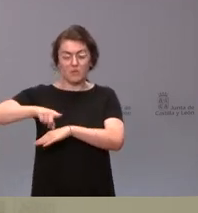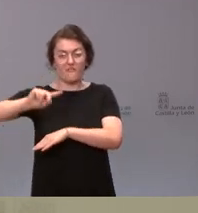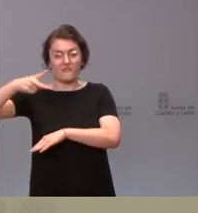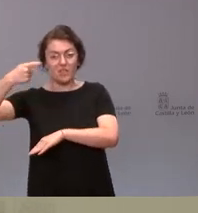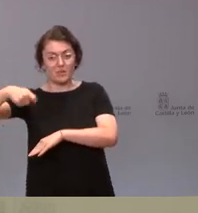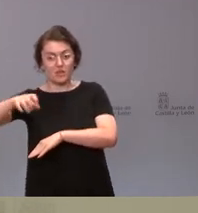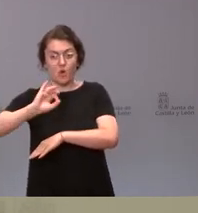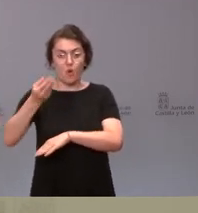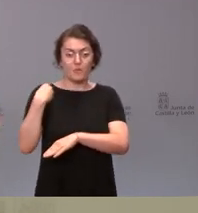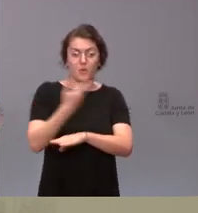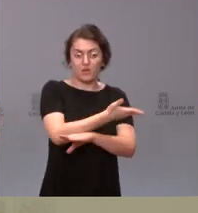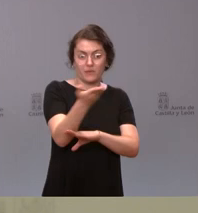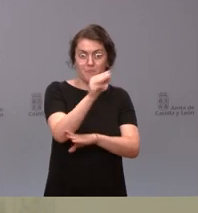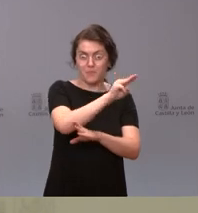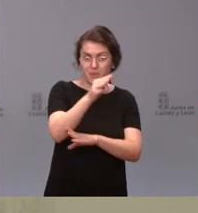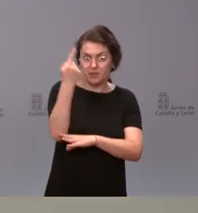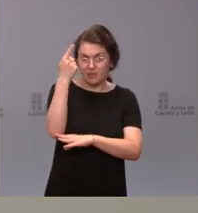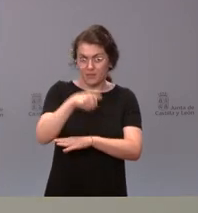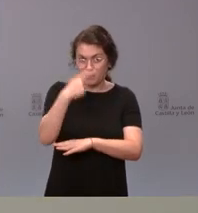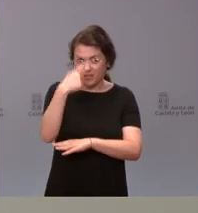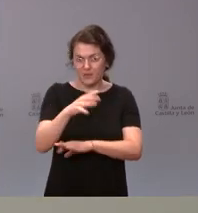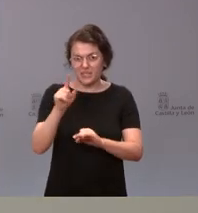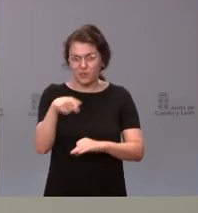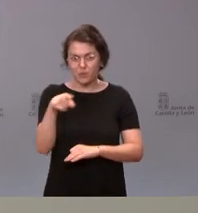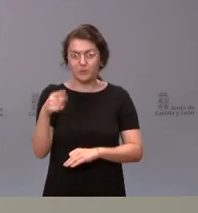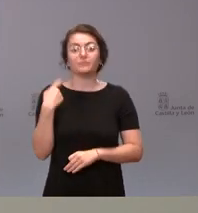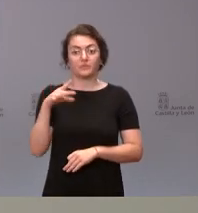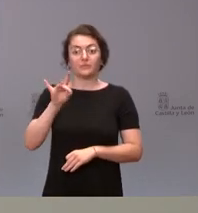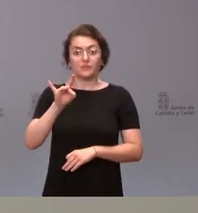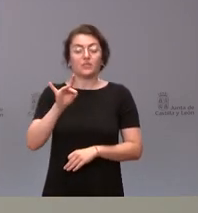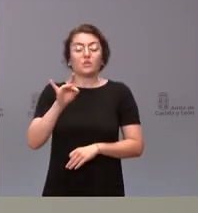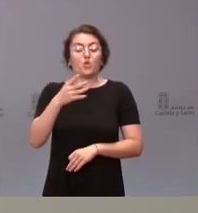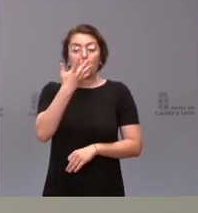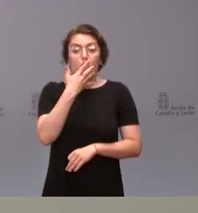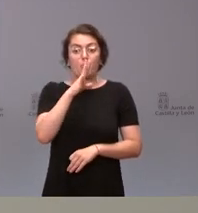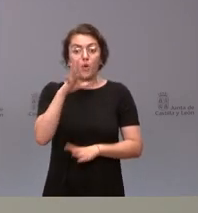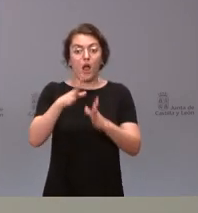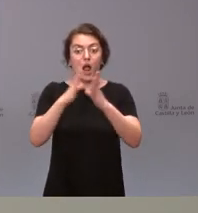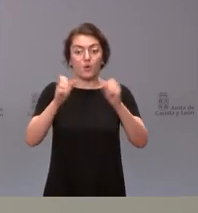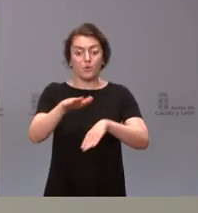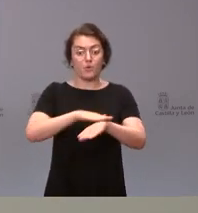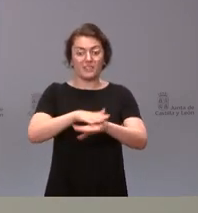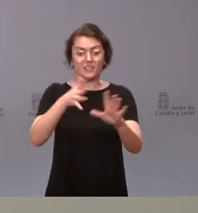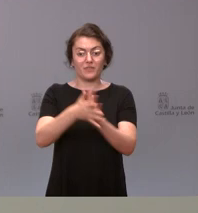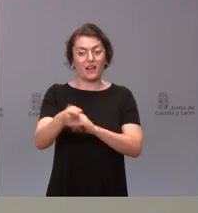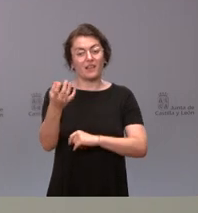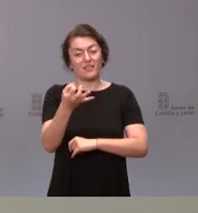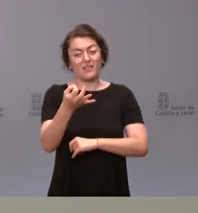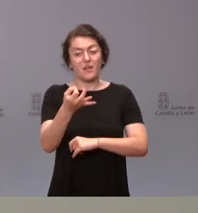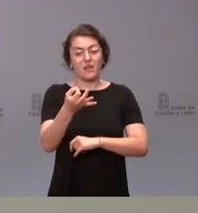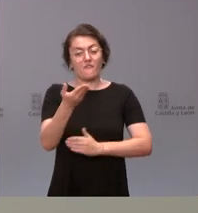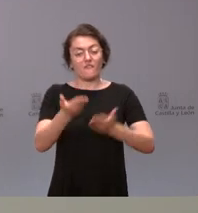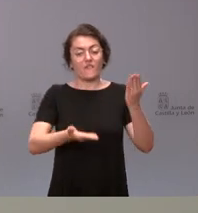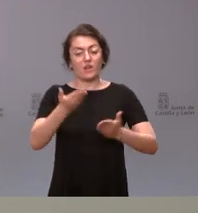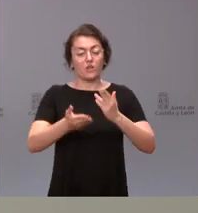también lo conocía el resto de miembros del gobierno. Claro, conocemos porque hay un acuerdo de gobierno que dice que hay que evaluar las políticas públicas, conocemos